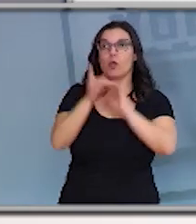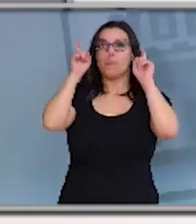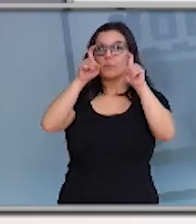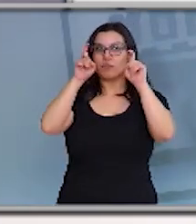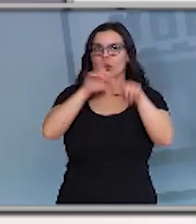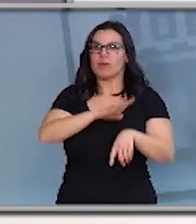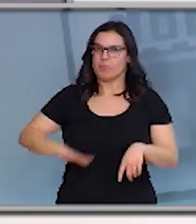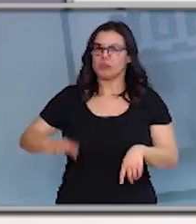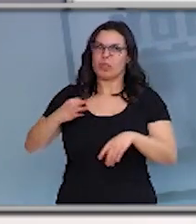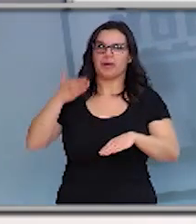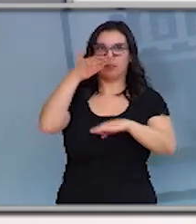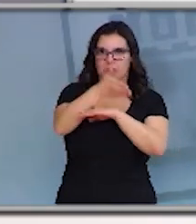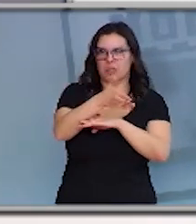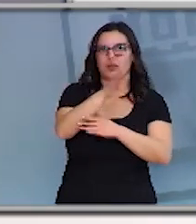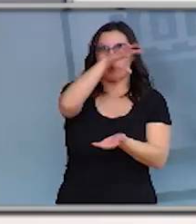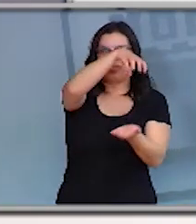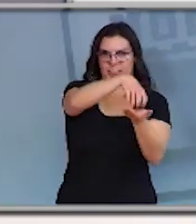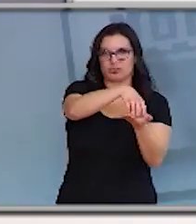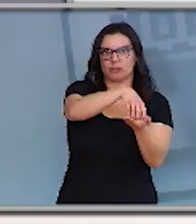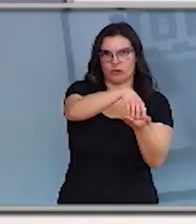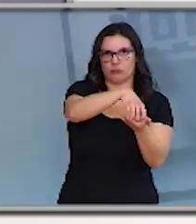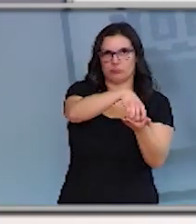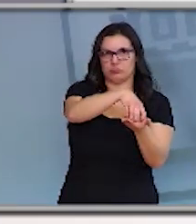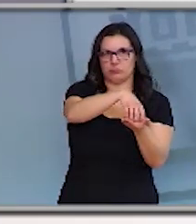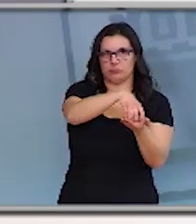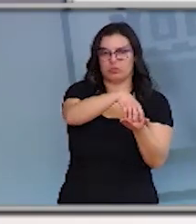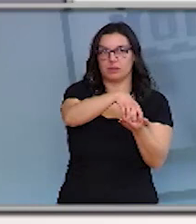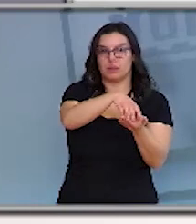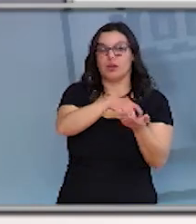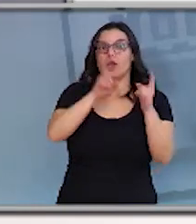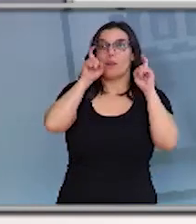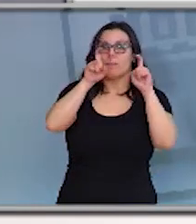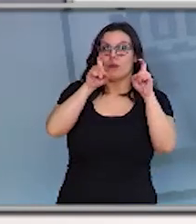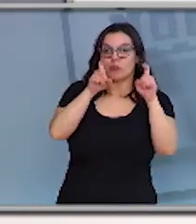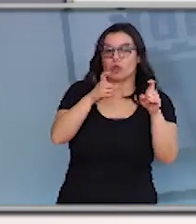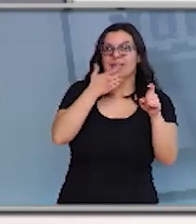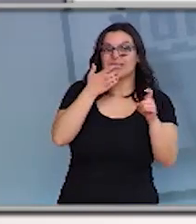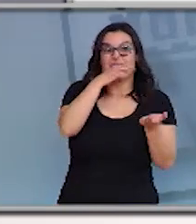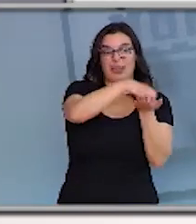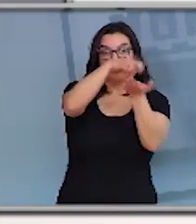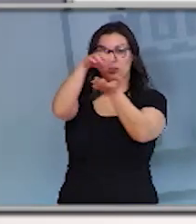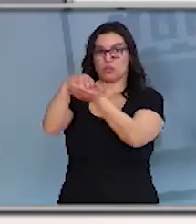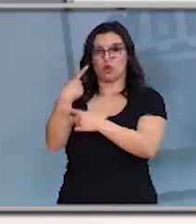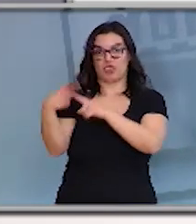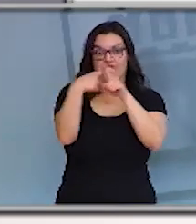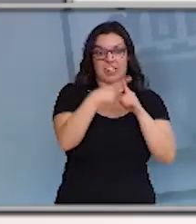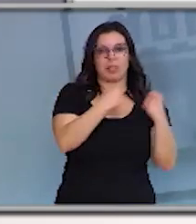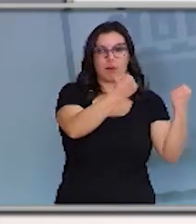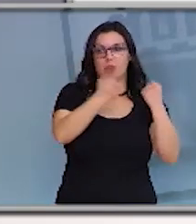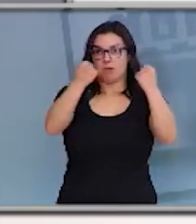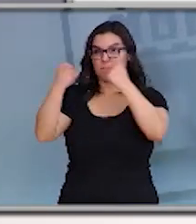momento tienen que ir a los centros docentes aquellos profesores itinerantes tendrán que determinar